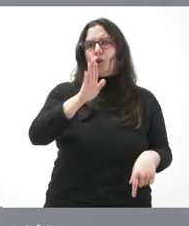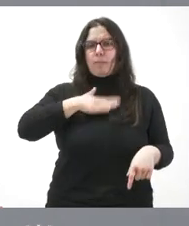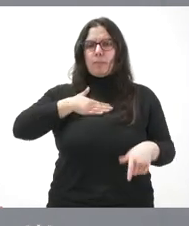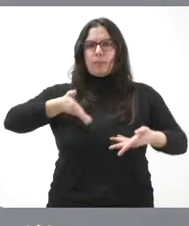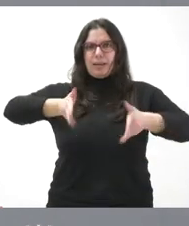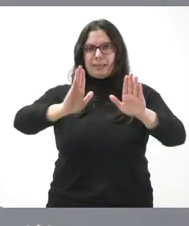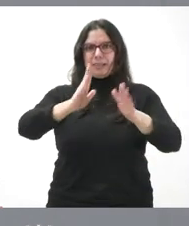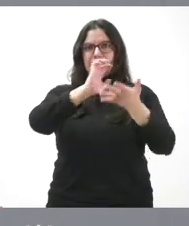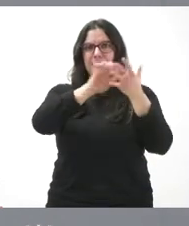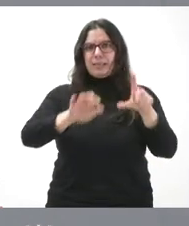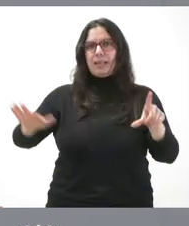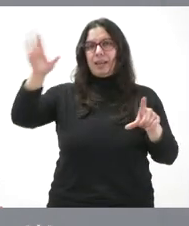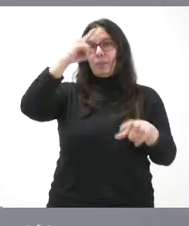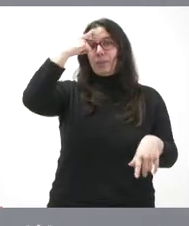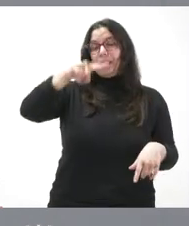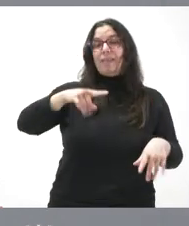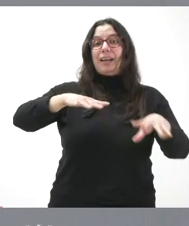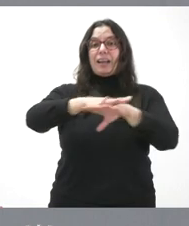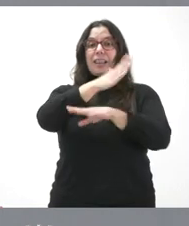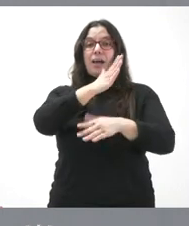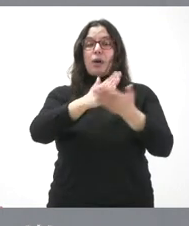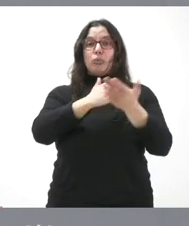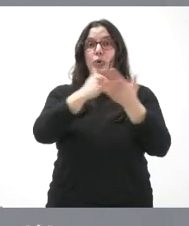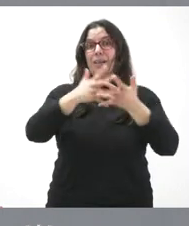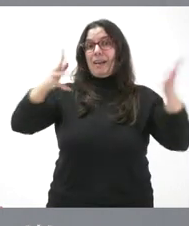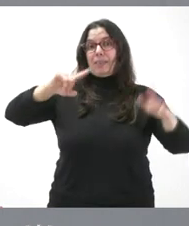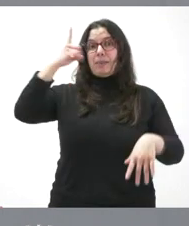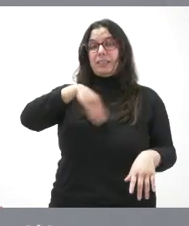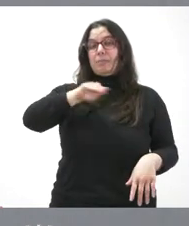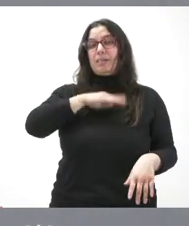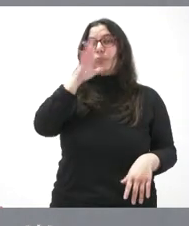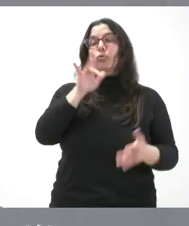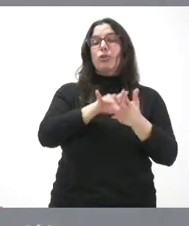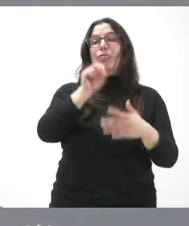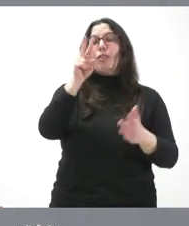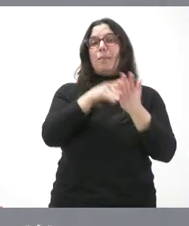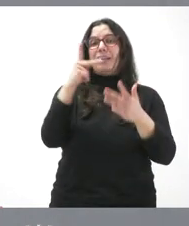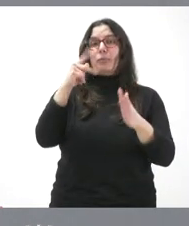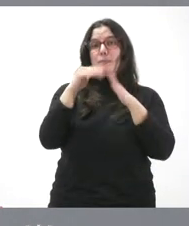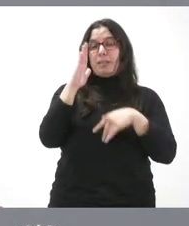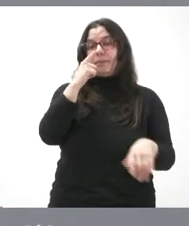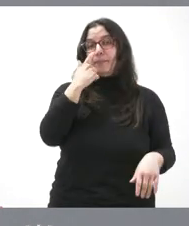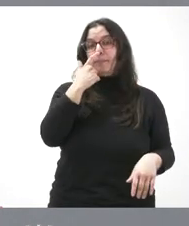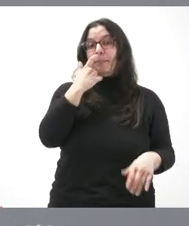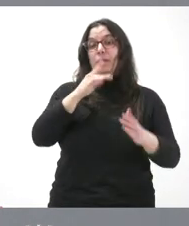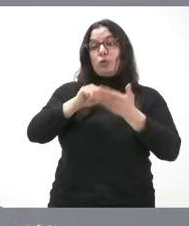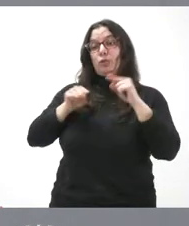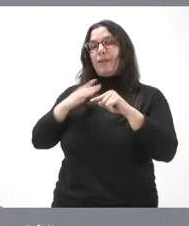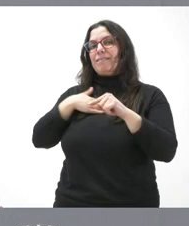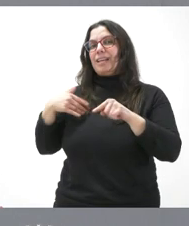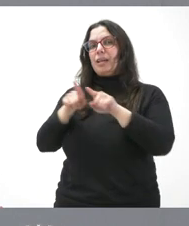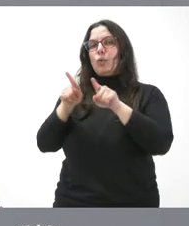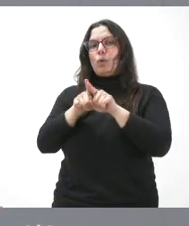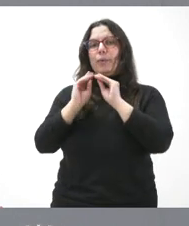y León, que saben ustedes que en el ámbito de las redes autonómicas es la más extensa de toda España, con más de 12.000 kilómetros. Con este contrato se busca el suministro,